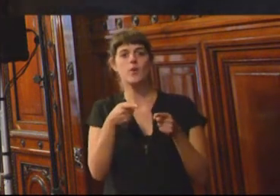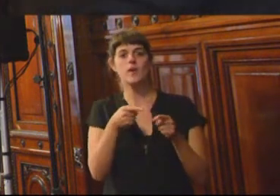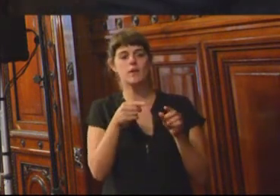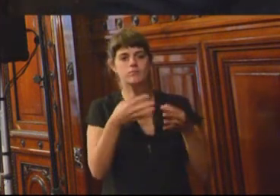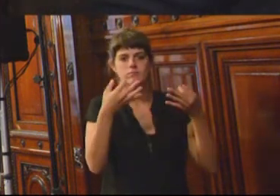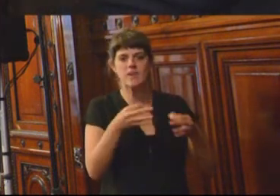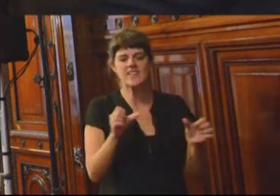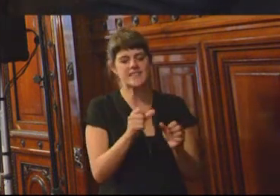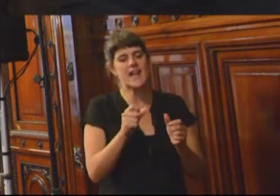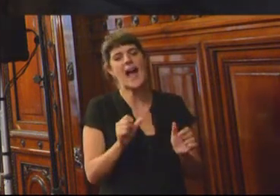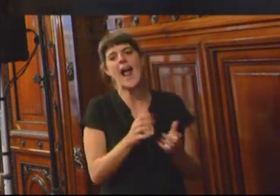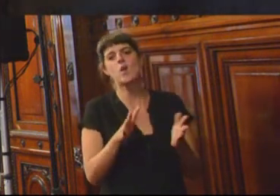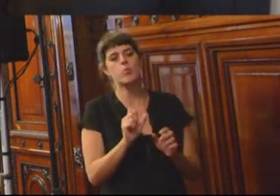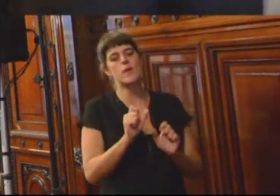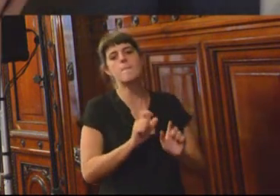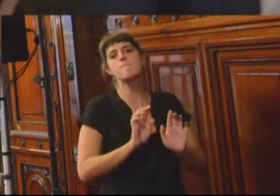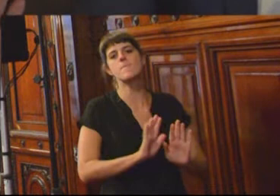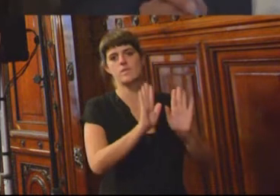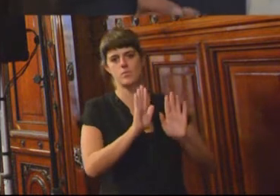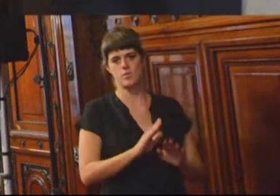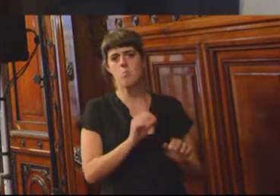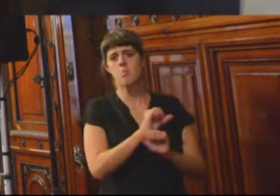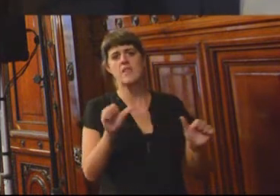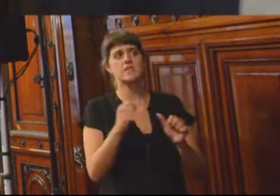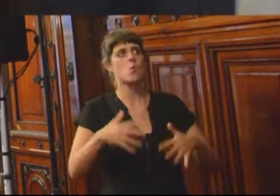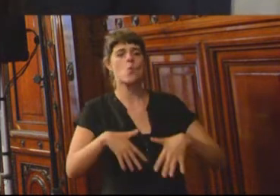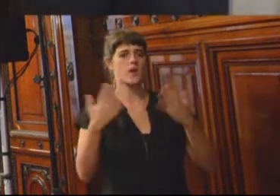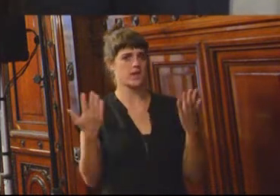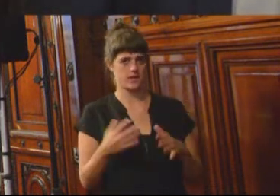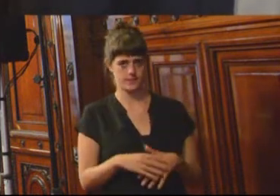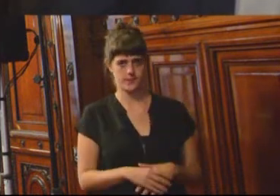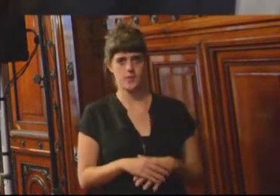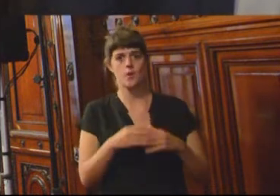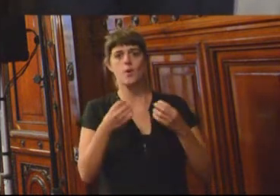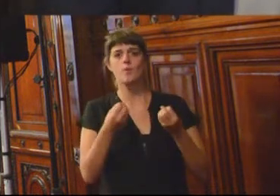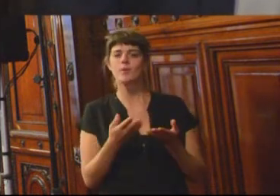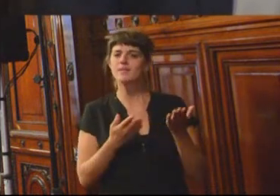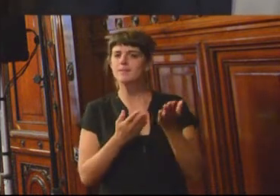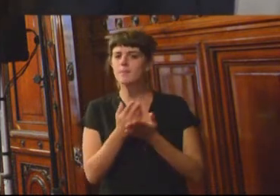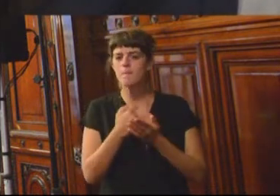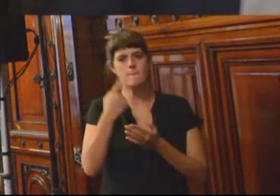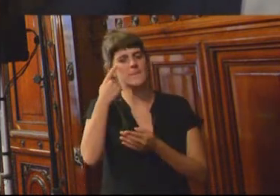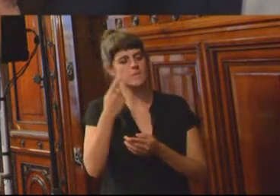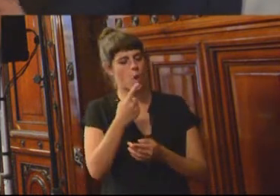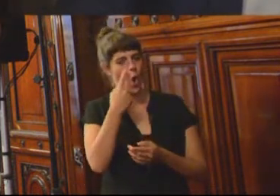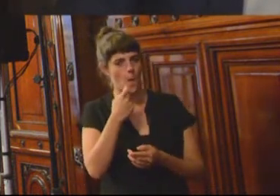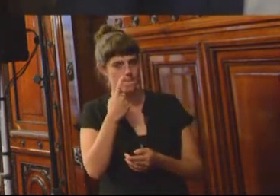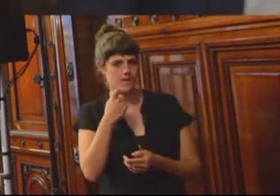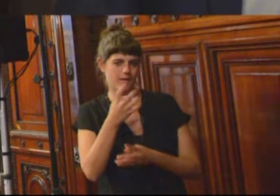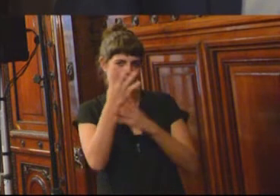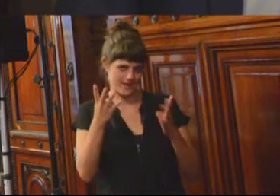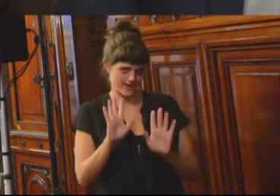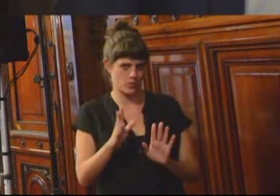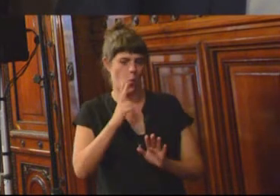El hacer algo por él mismo puede ser algo. Porque tenemos esta condición de que el hombre cuando se mueve, el hombre en el sentido que ahí son hombres, ¿no?